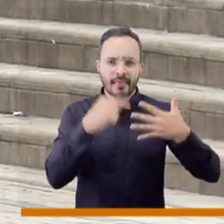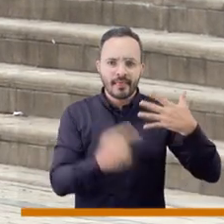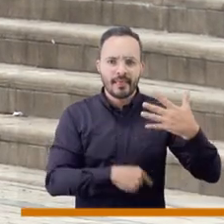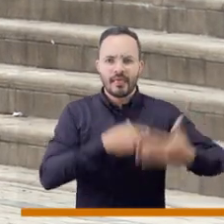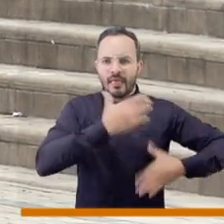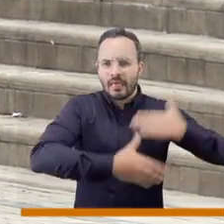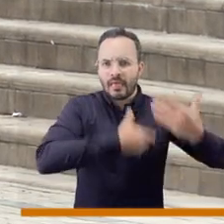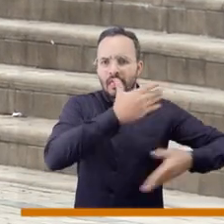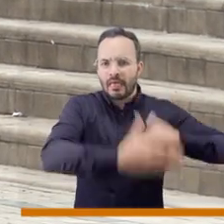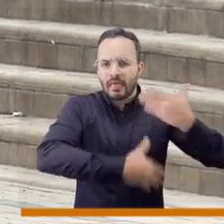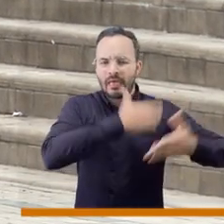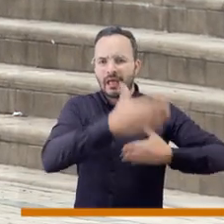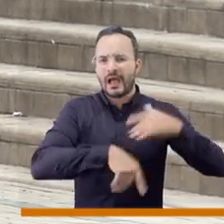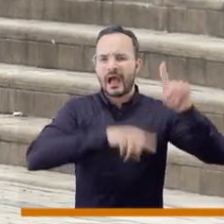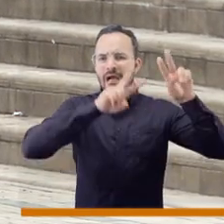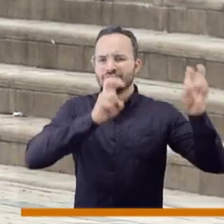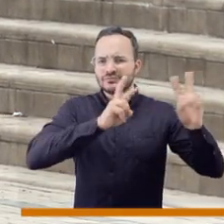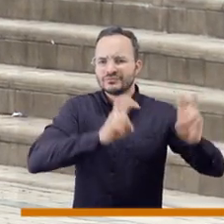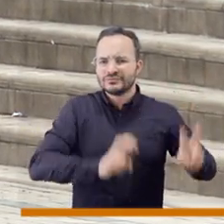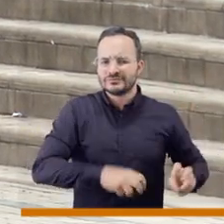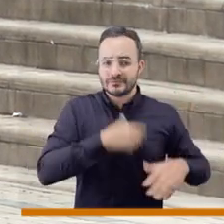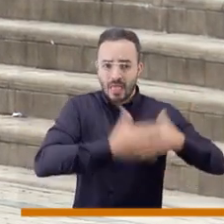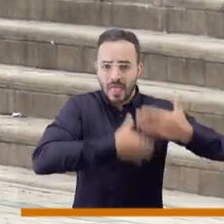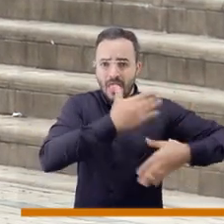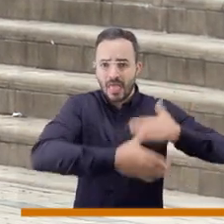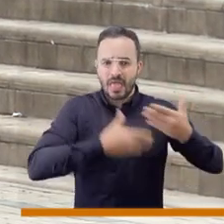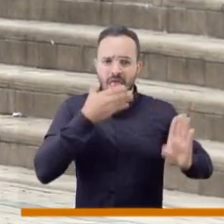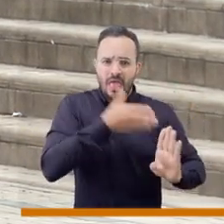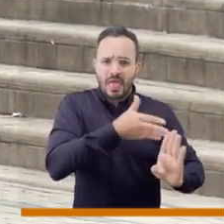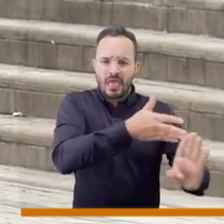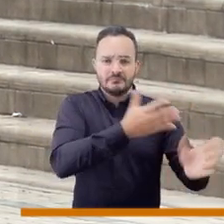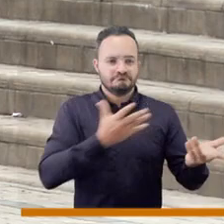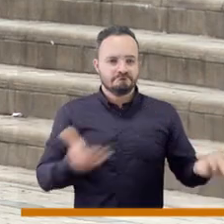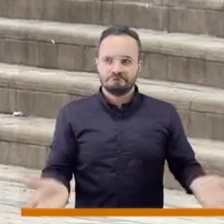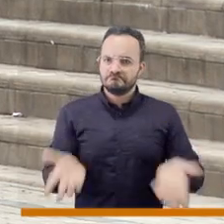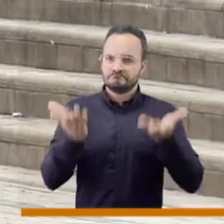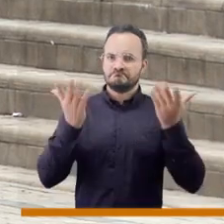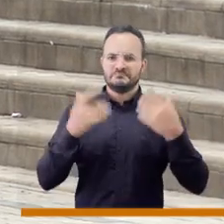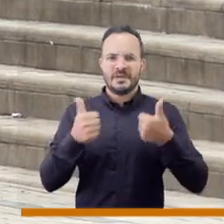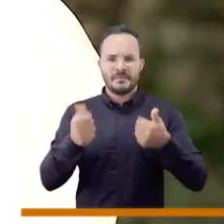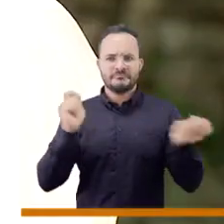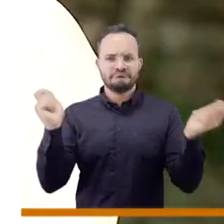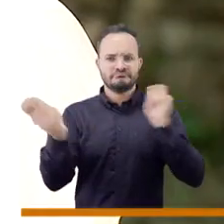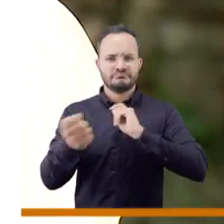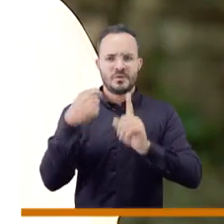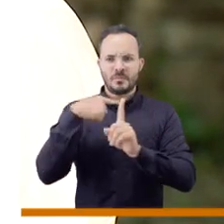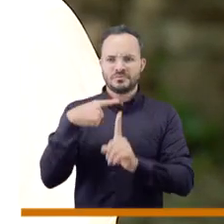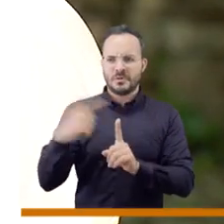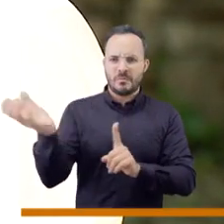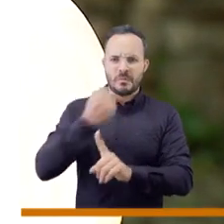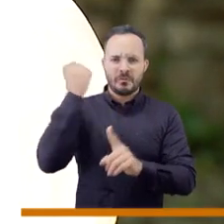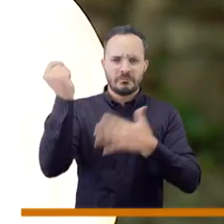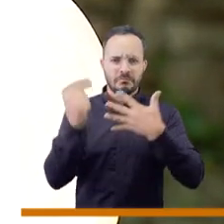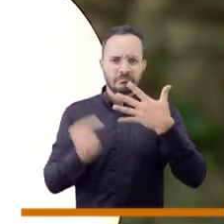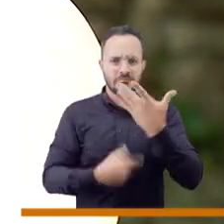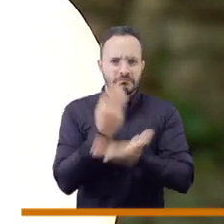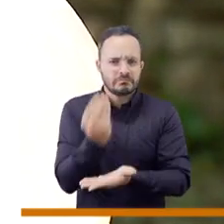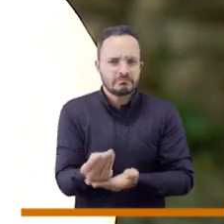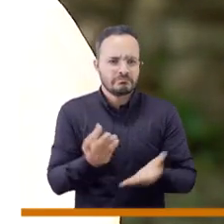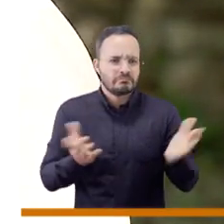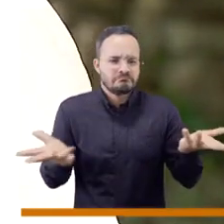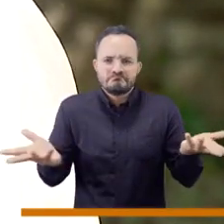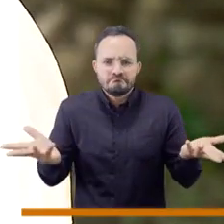desgastándonos en otras cuestiones que no nos han llevado, sino a poquitas, poquito trabajo, poquitas